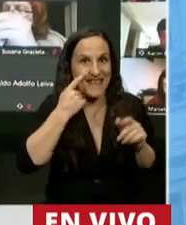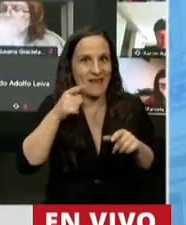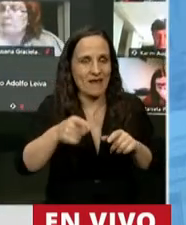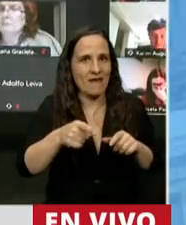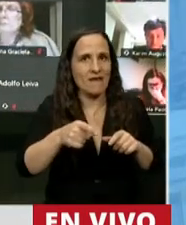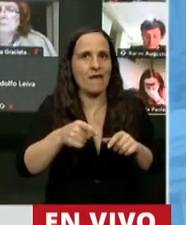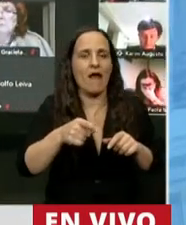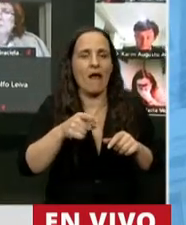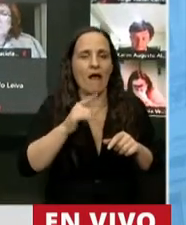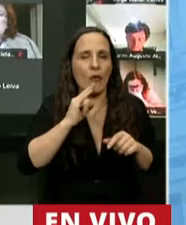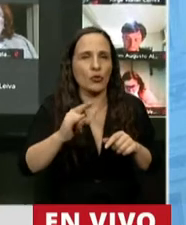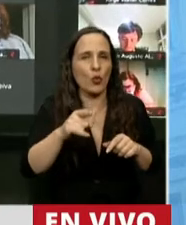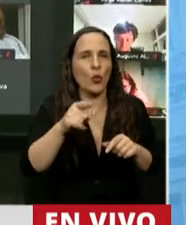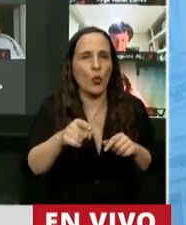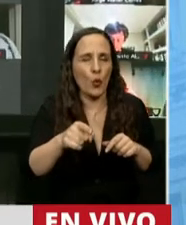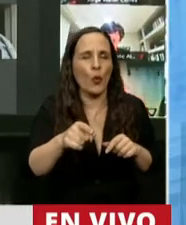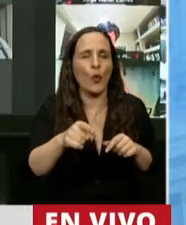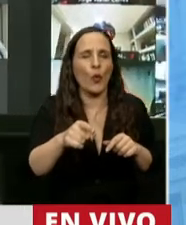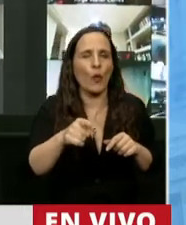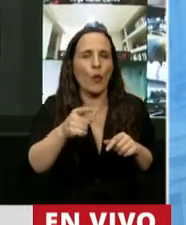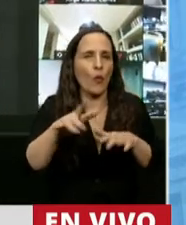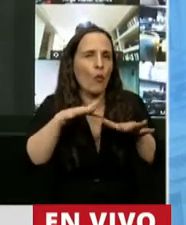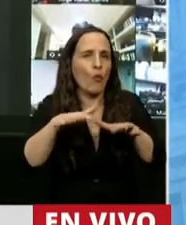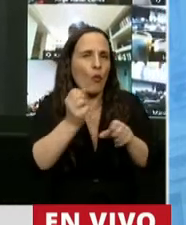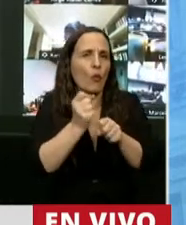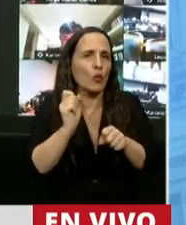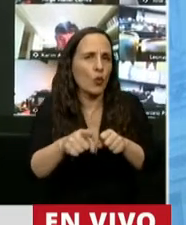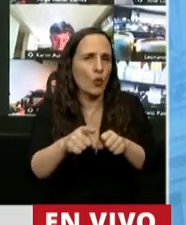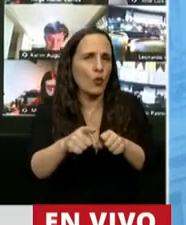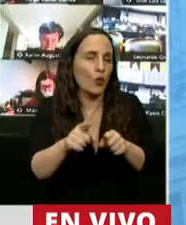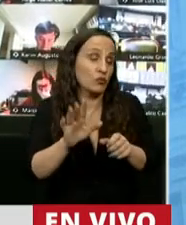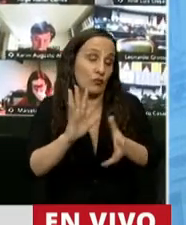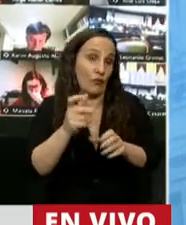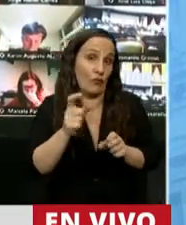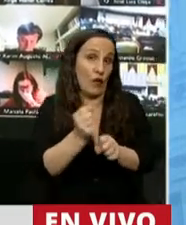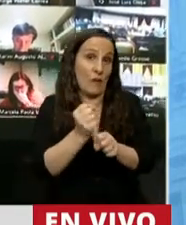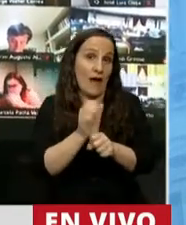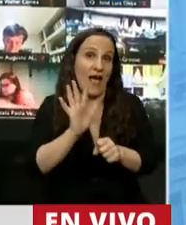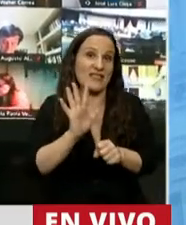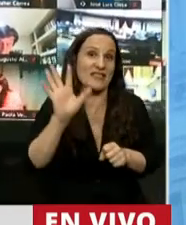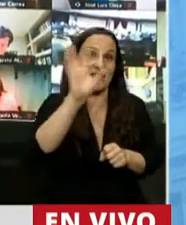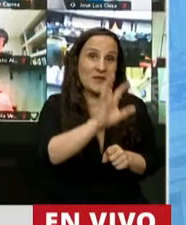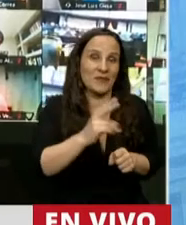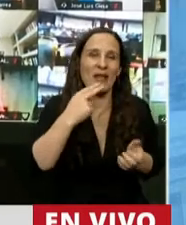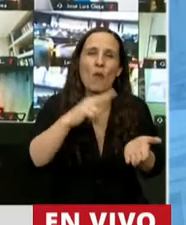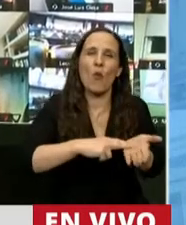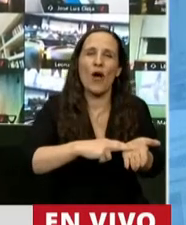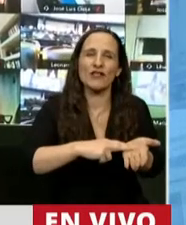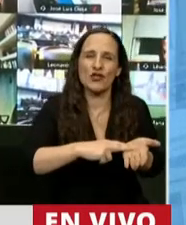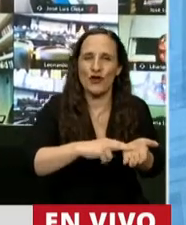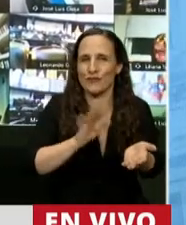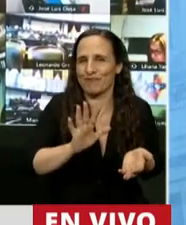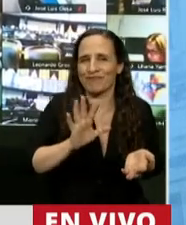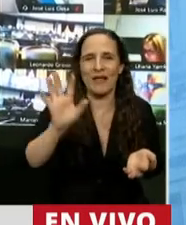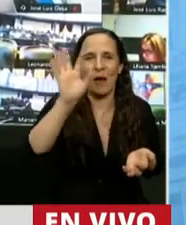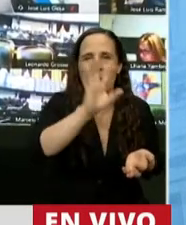realice las actuaciones correspondientes en el ámbito natural de las provincias en materia de impuestos, como están todas las